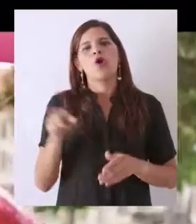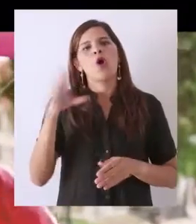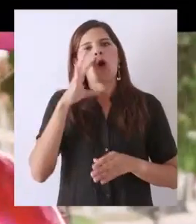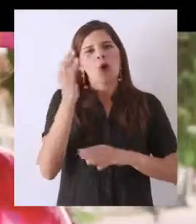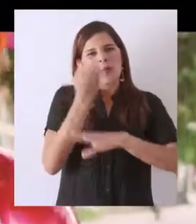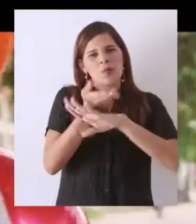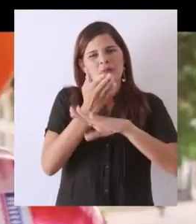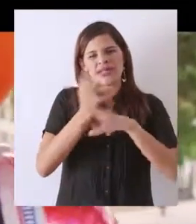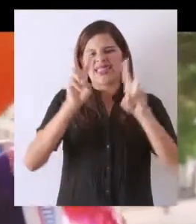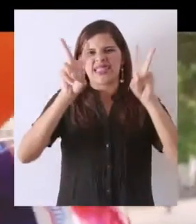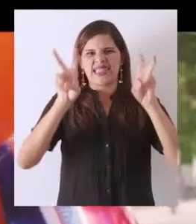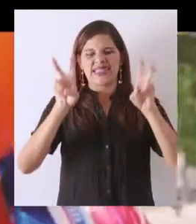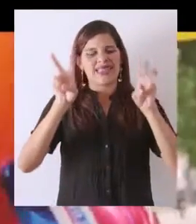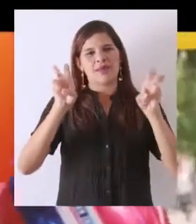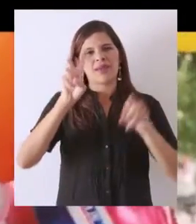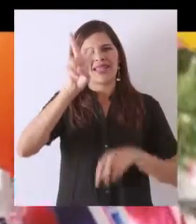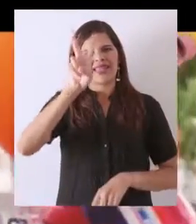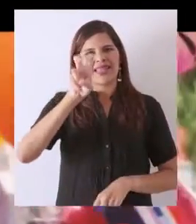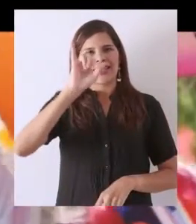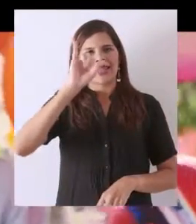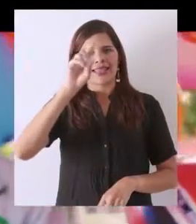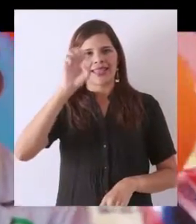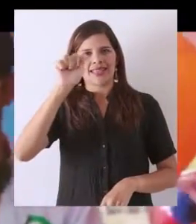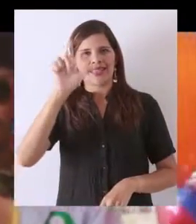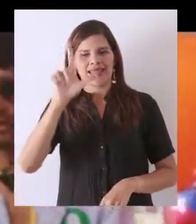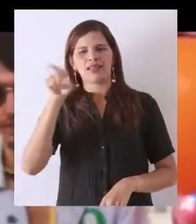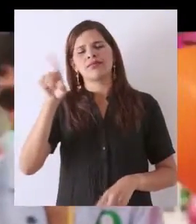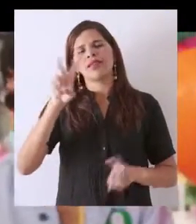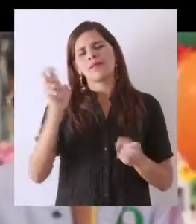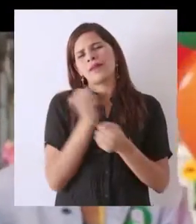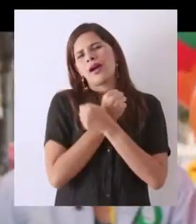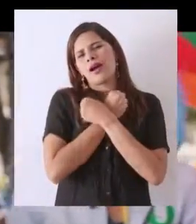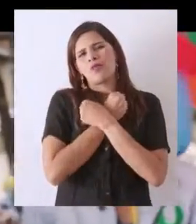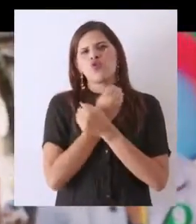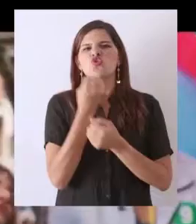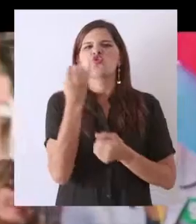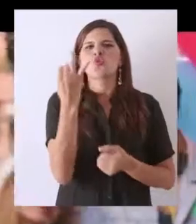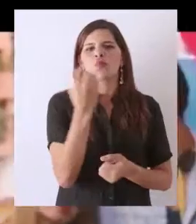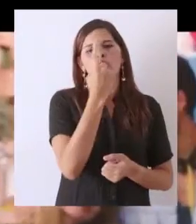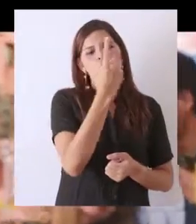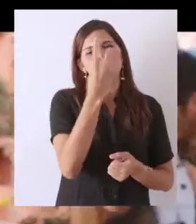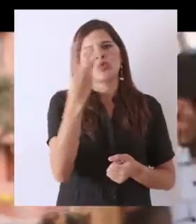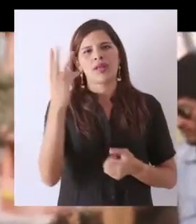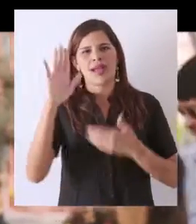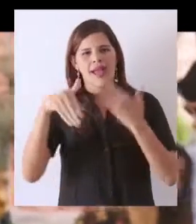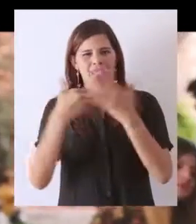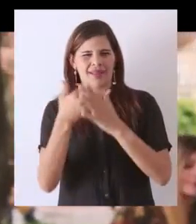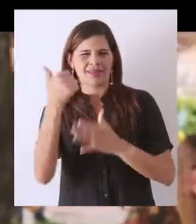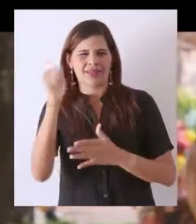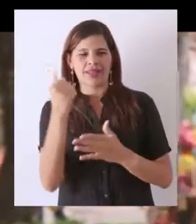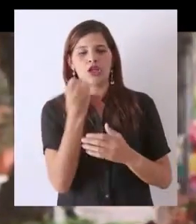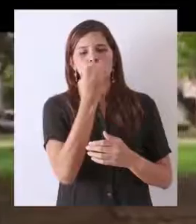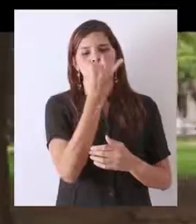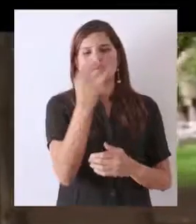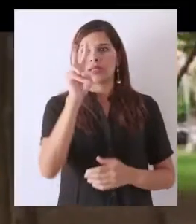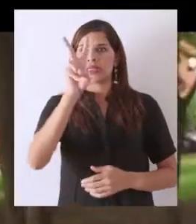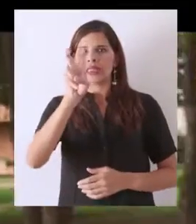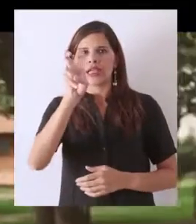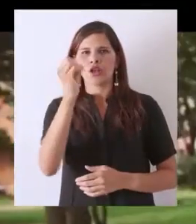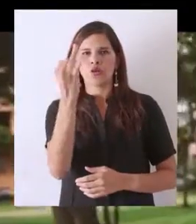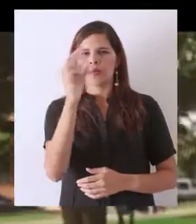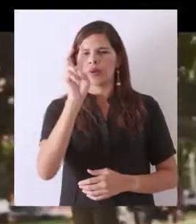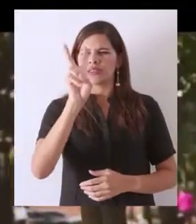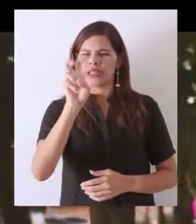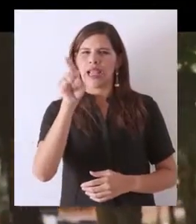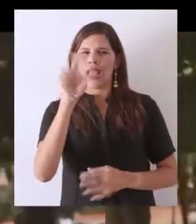Con una propuesta denominada El Siete Ideal, basada en una historia de amor que personificó los números del 1 al 10, siendo